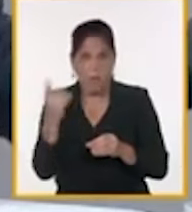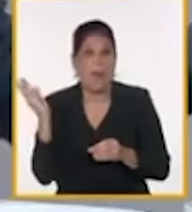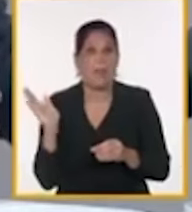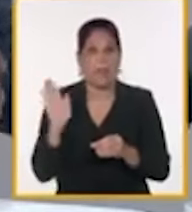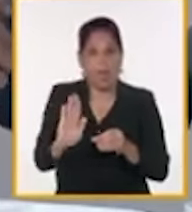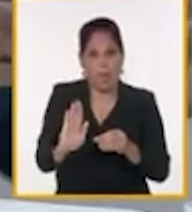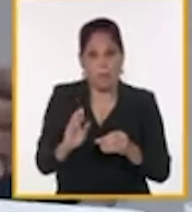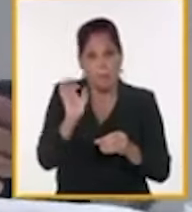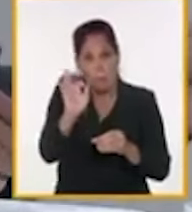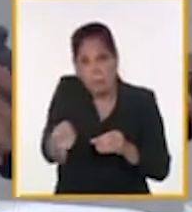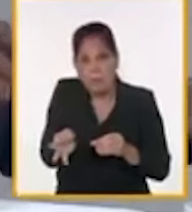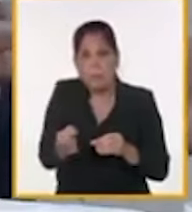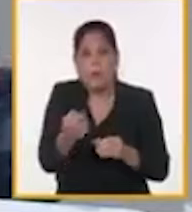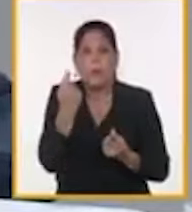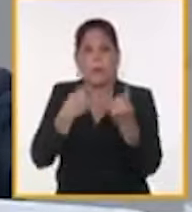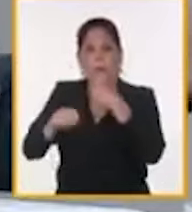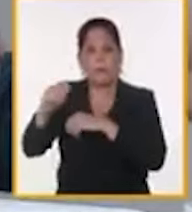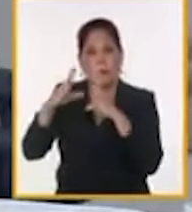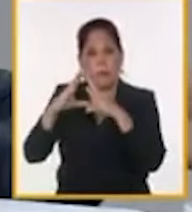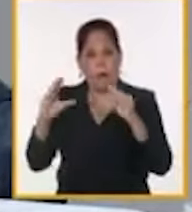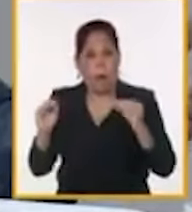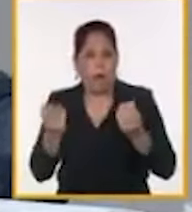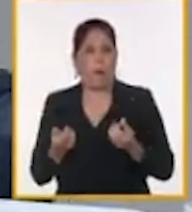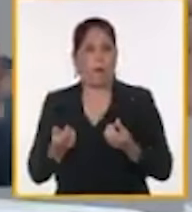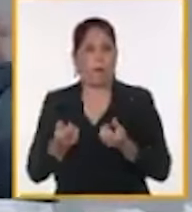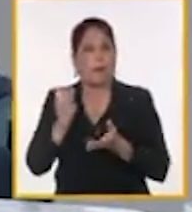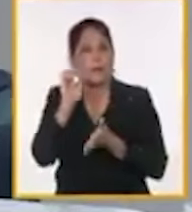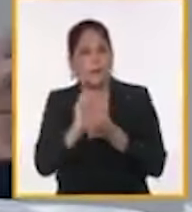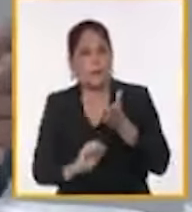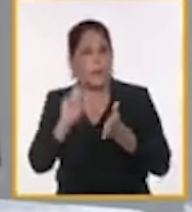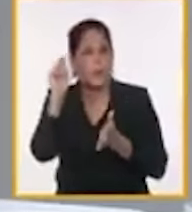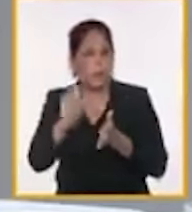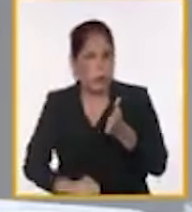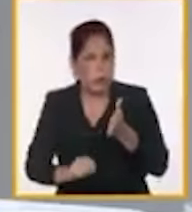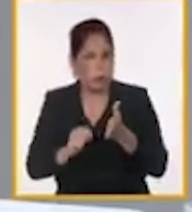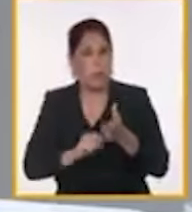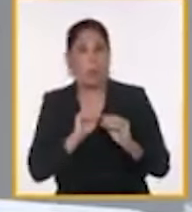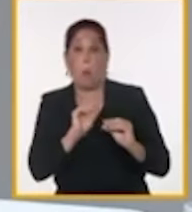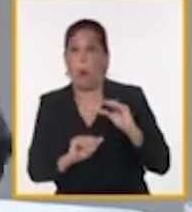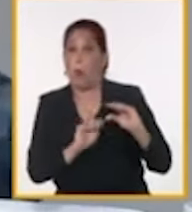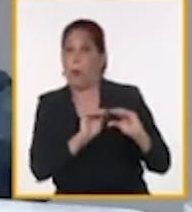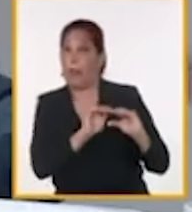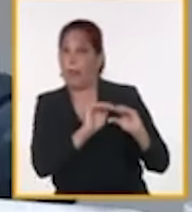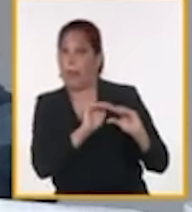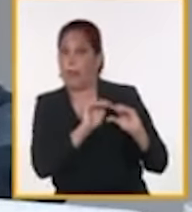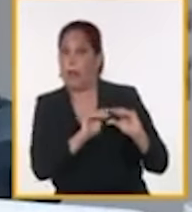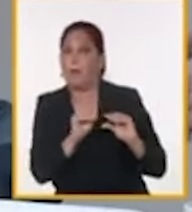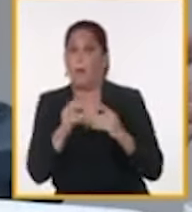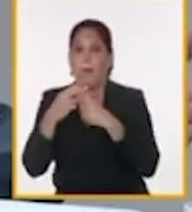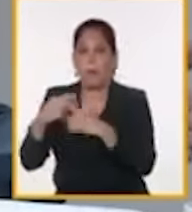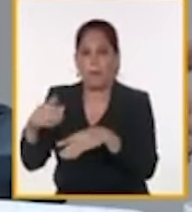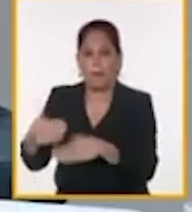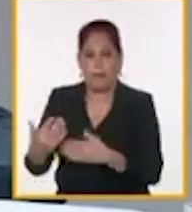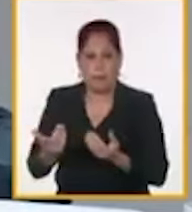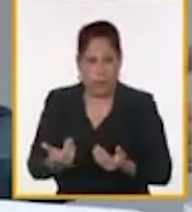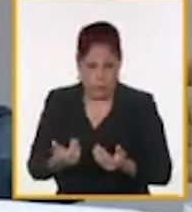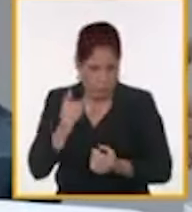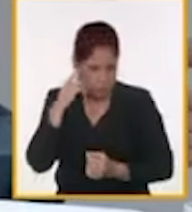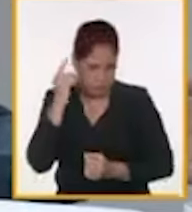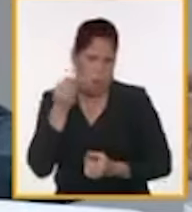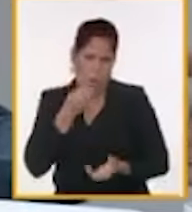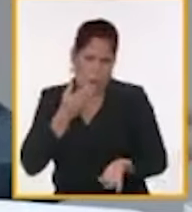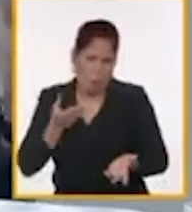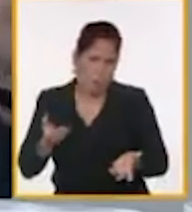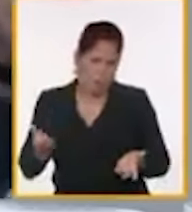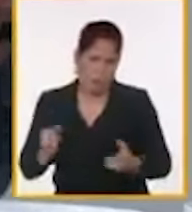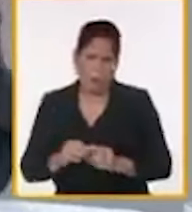la importación de los vehículos, los aranceles, los impuestos, nos permitirá ir dinamizando esta parte. Y a la par, iremos manejando